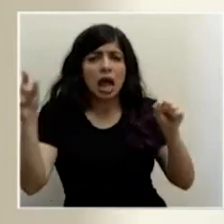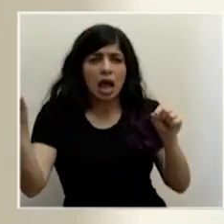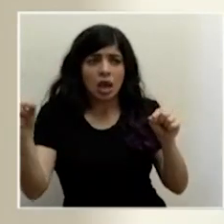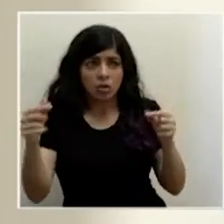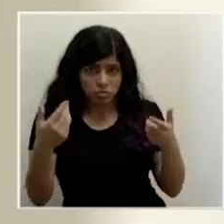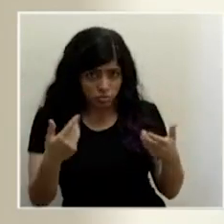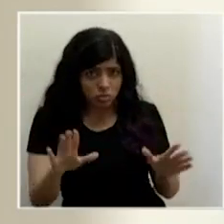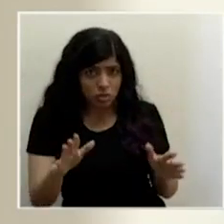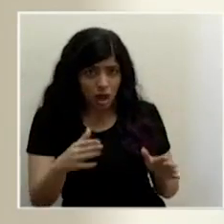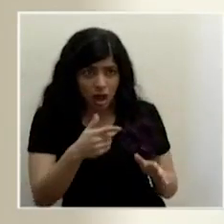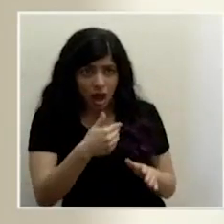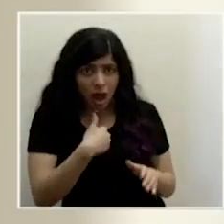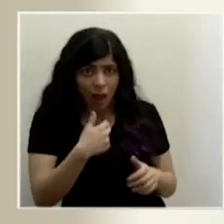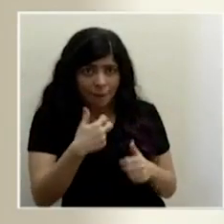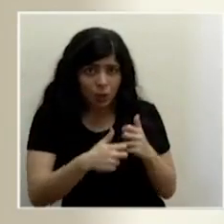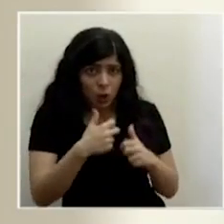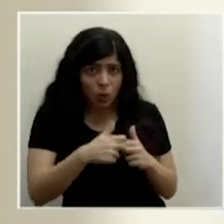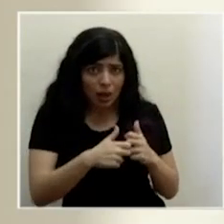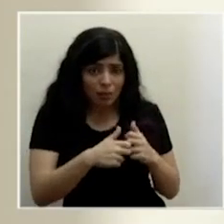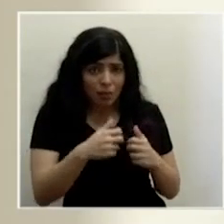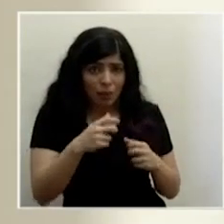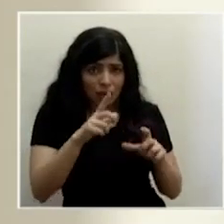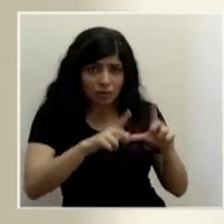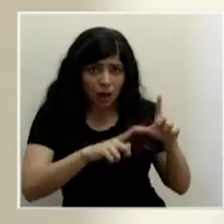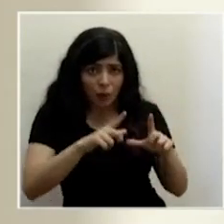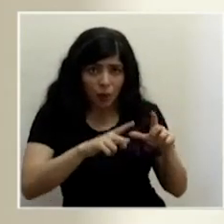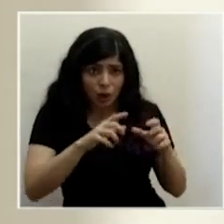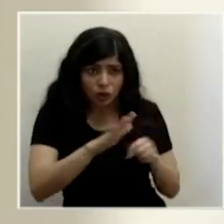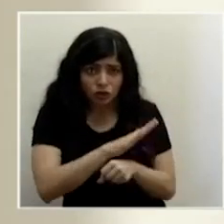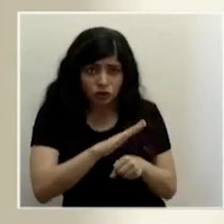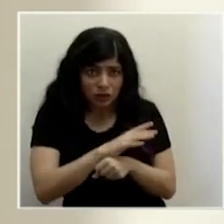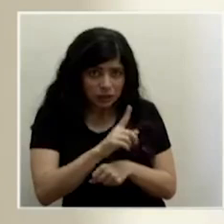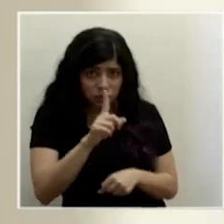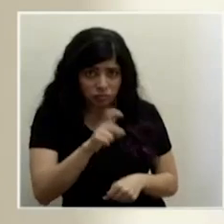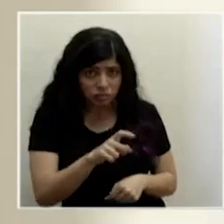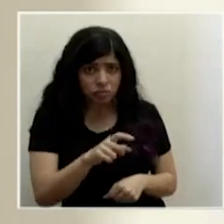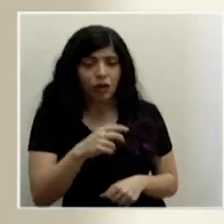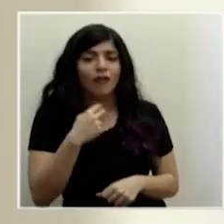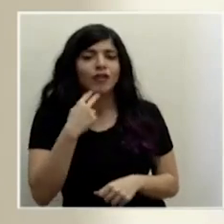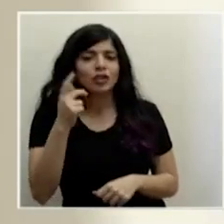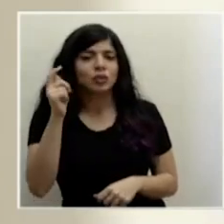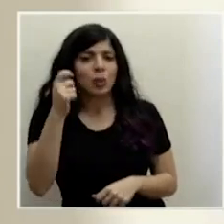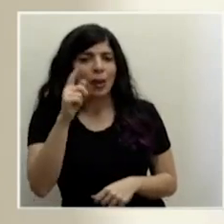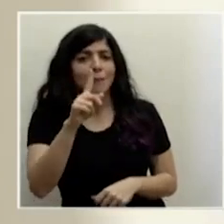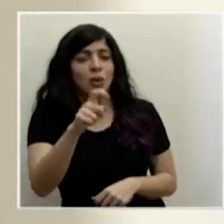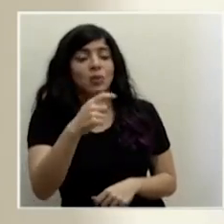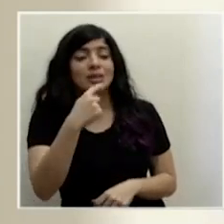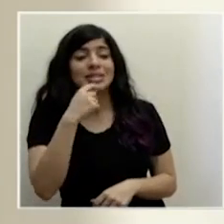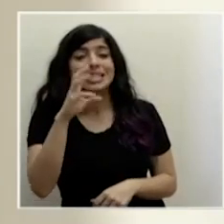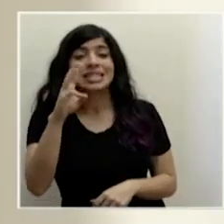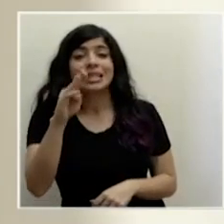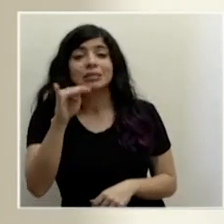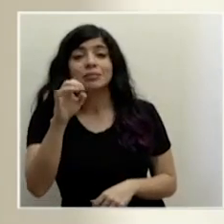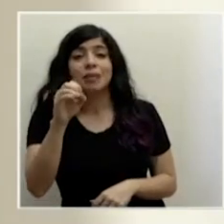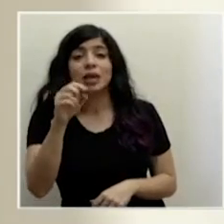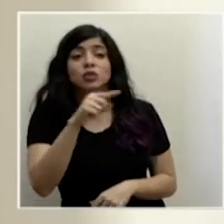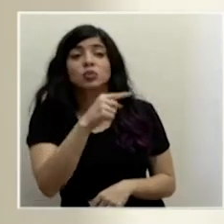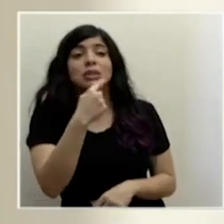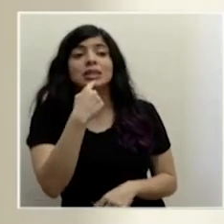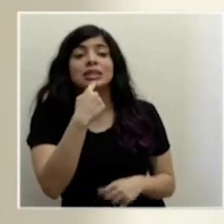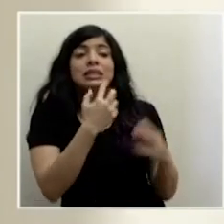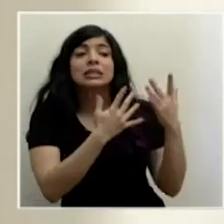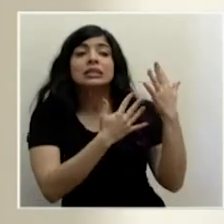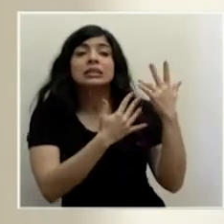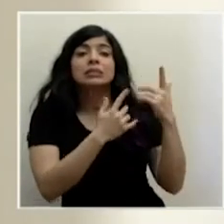habido problemas con el abastecimiento de pruebas. Asimismo, consulta la voz de Guanacaste que el 6 de mayo usted mencionó que esperaban